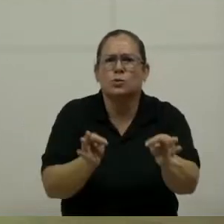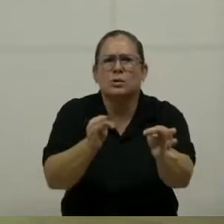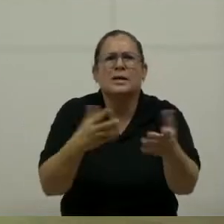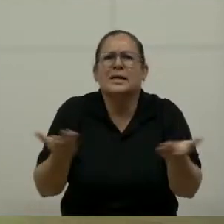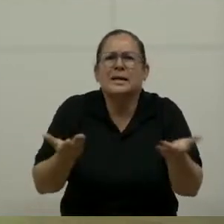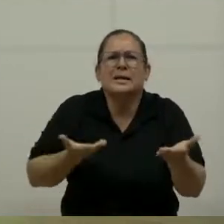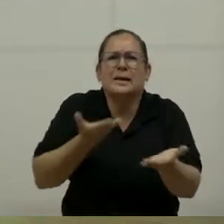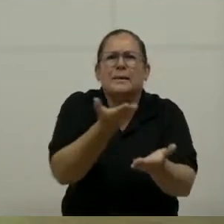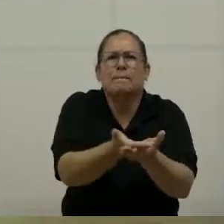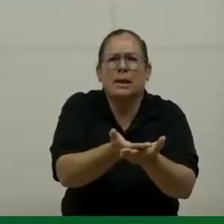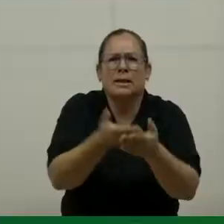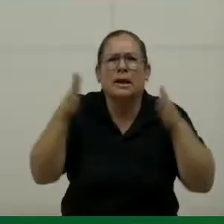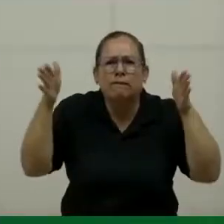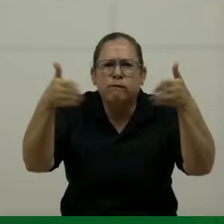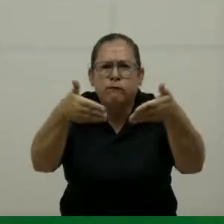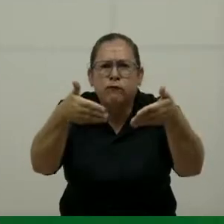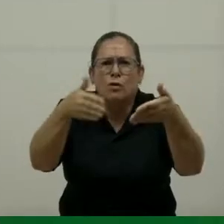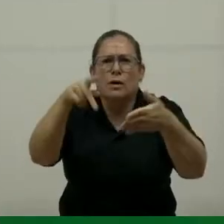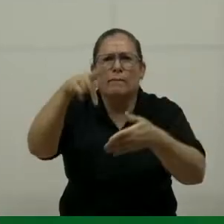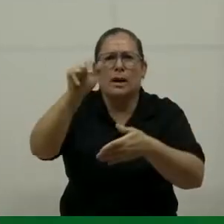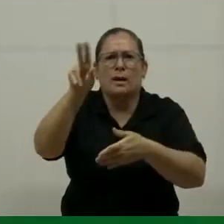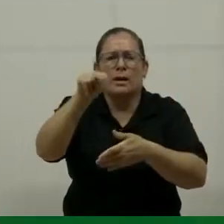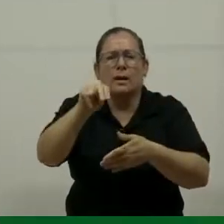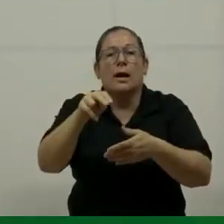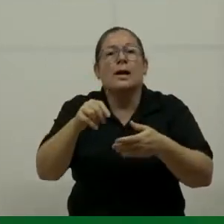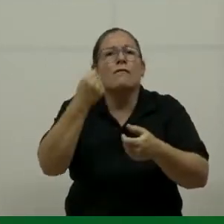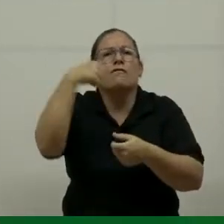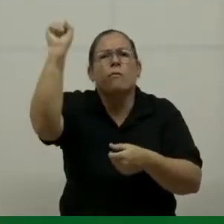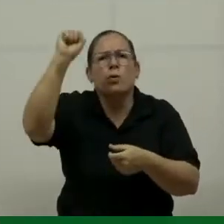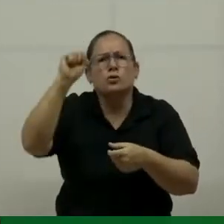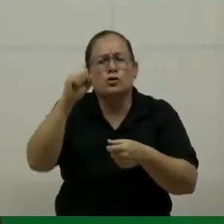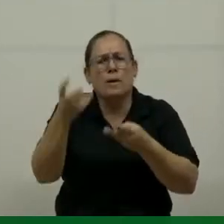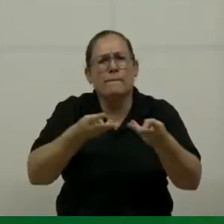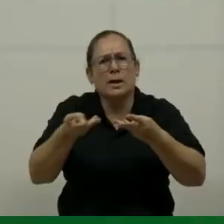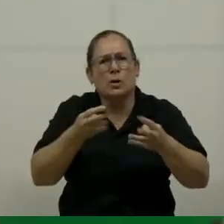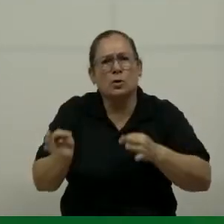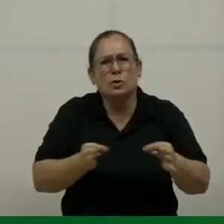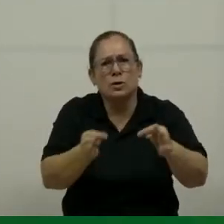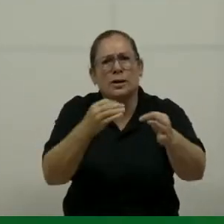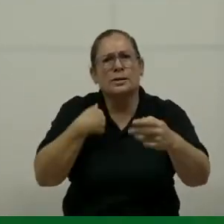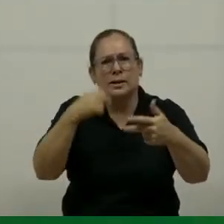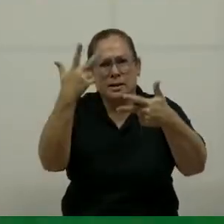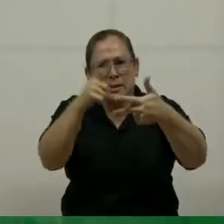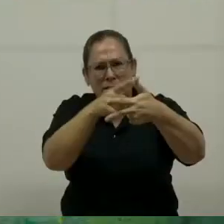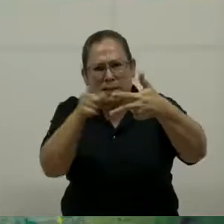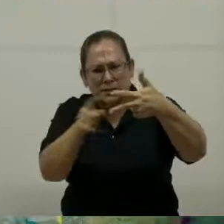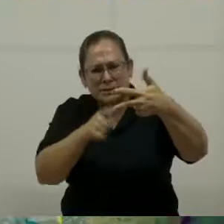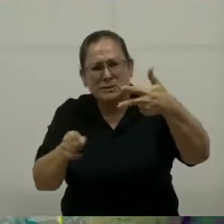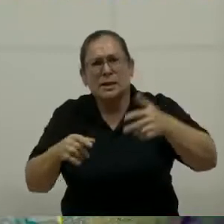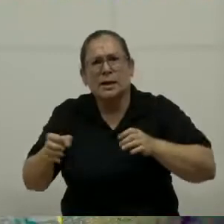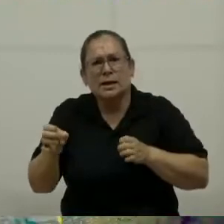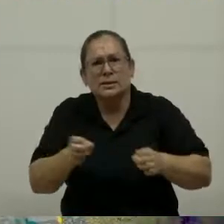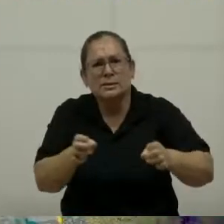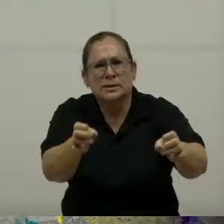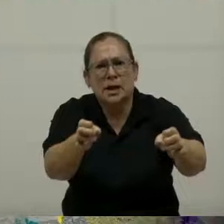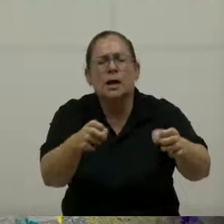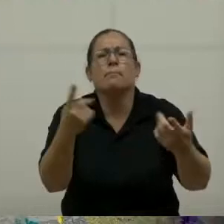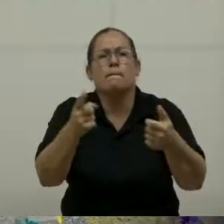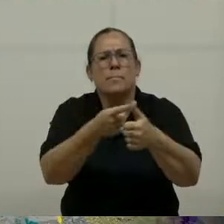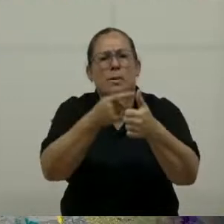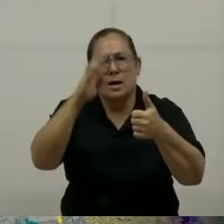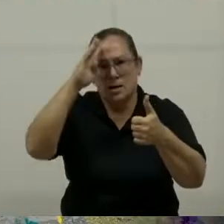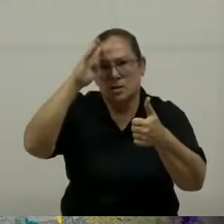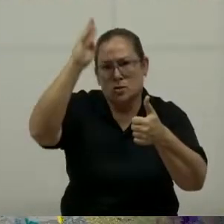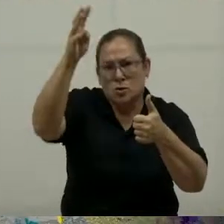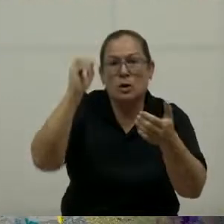el enfoque liberacionista? La revolución del mercado turístico contempla tres estrategias fundamentales. La primera tiene que ver con innovación.